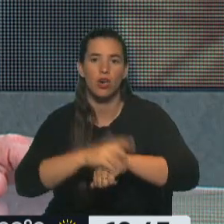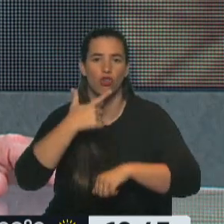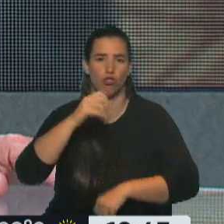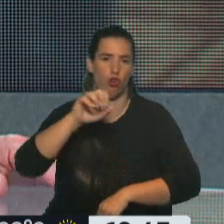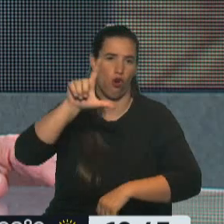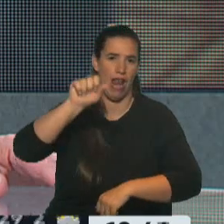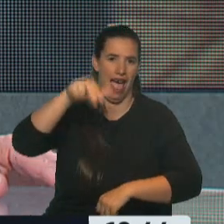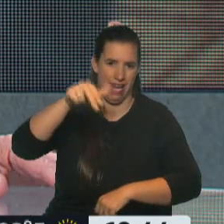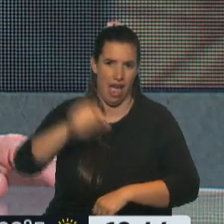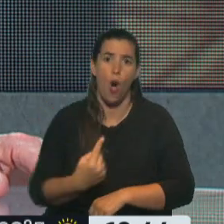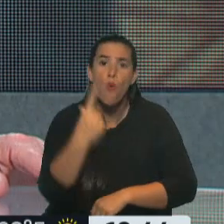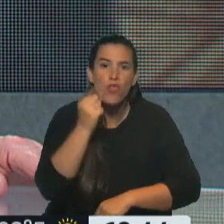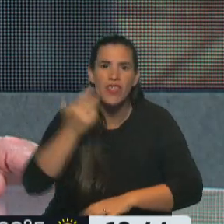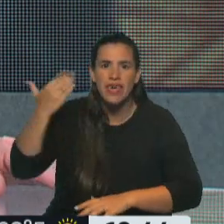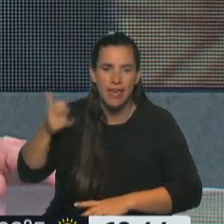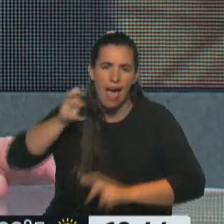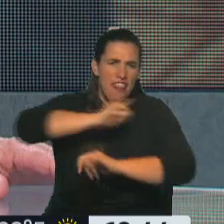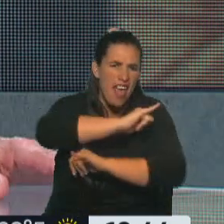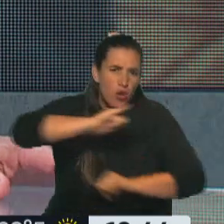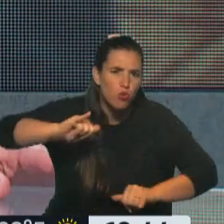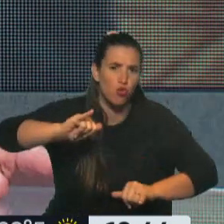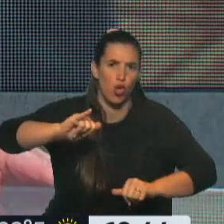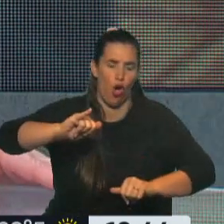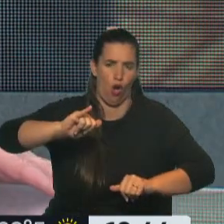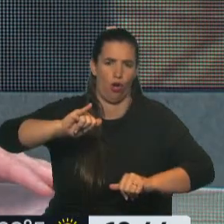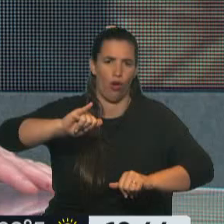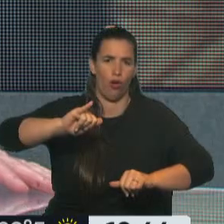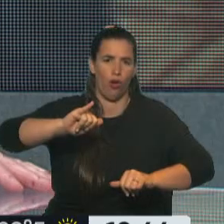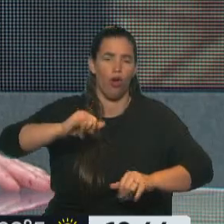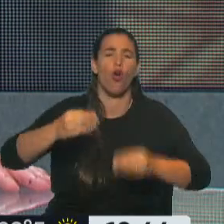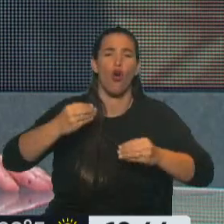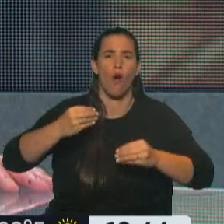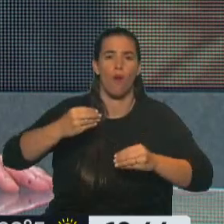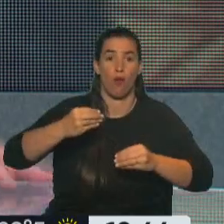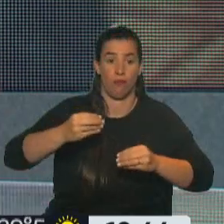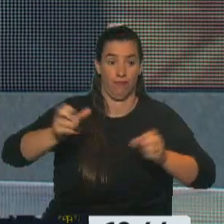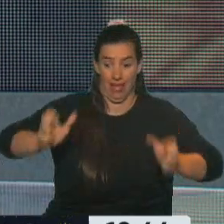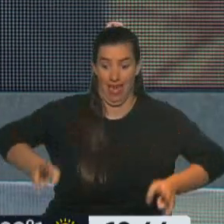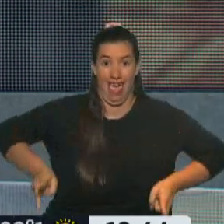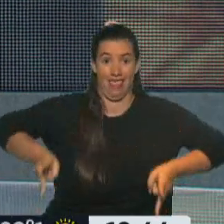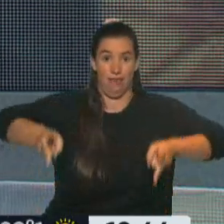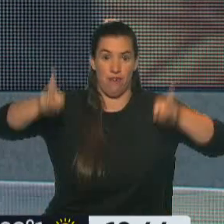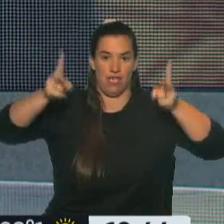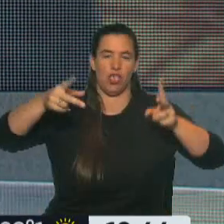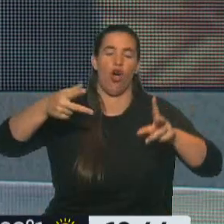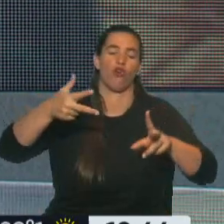denunció como una galería en la Buenos Aires, ahora es un shopping,